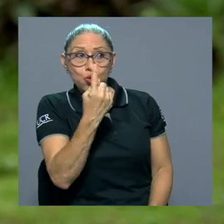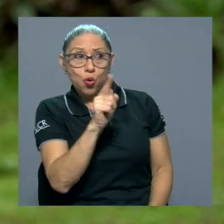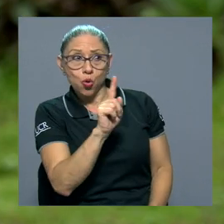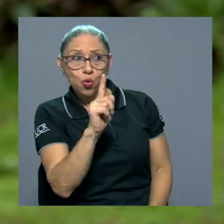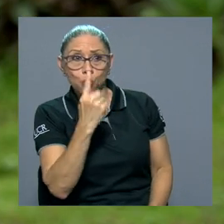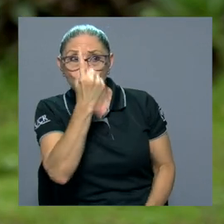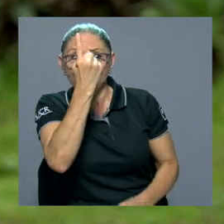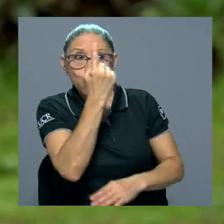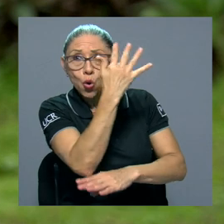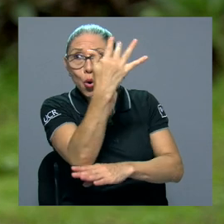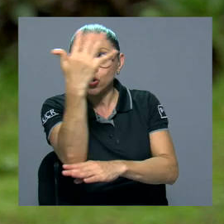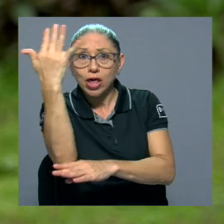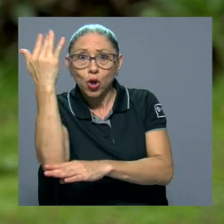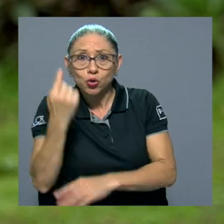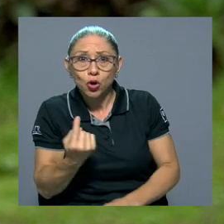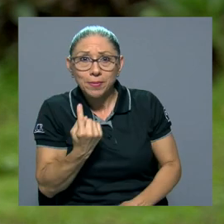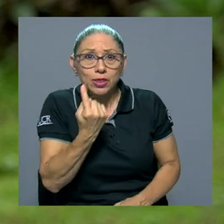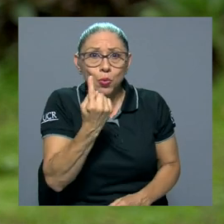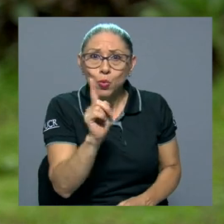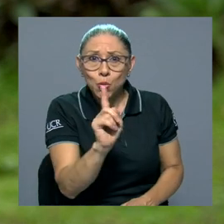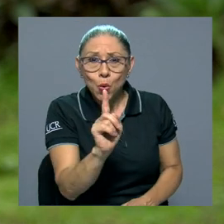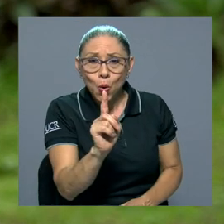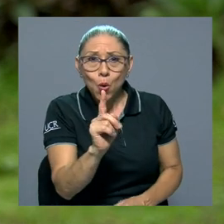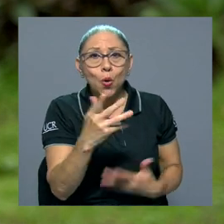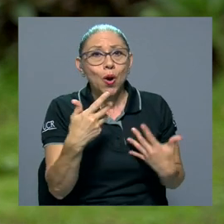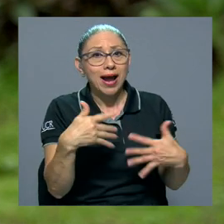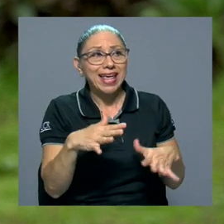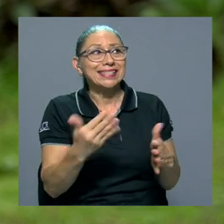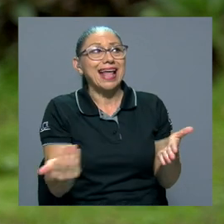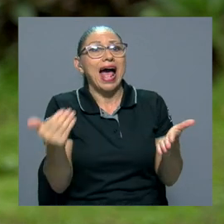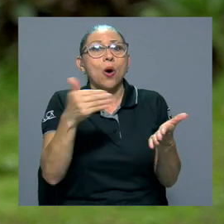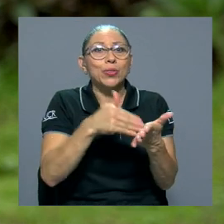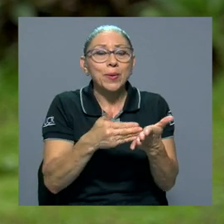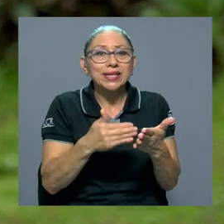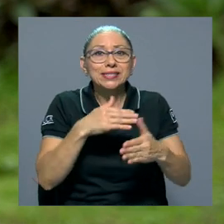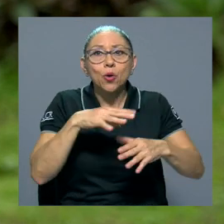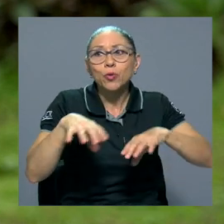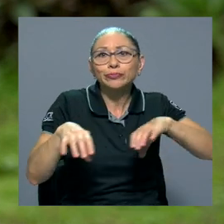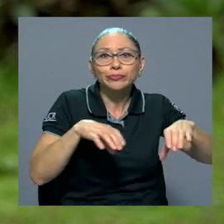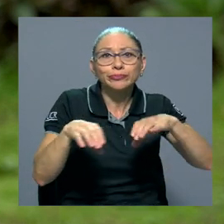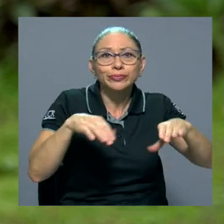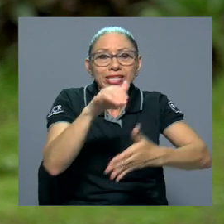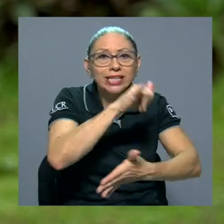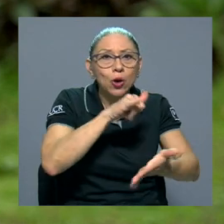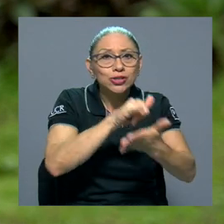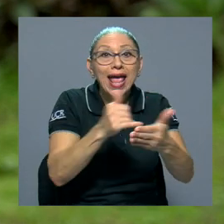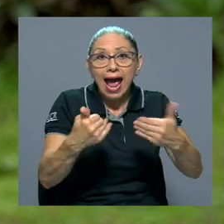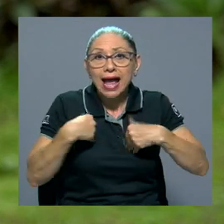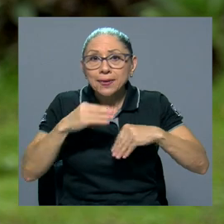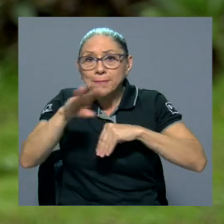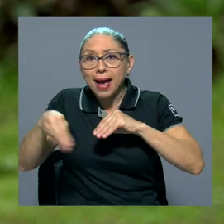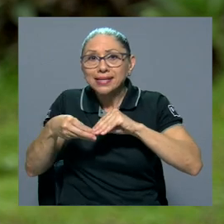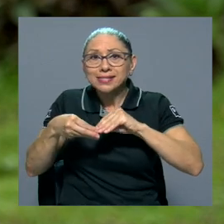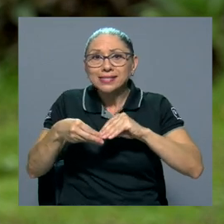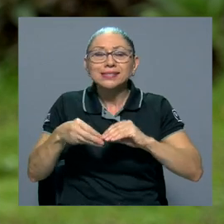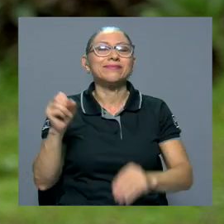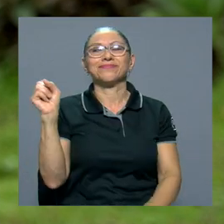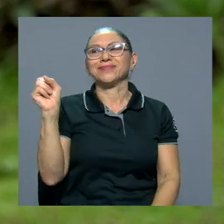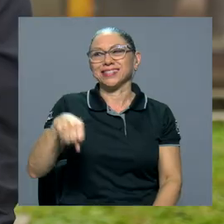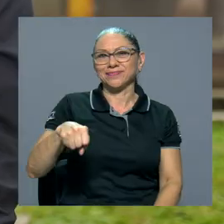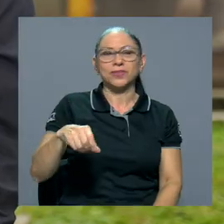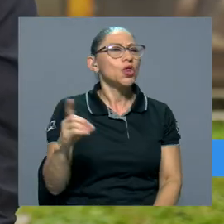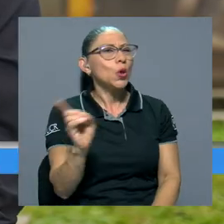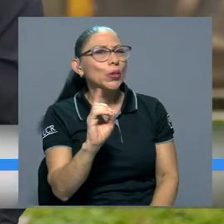corredor biológico el que existe y está en funcionamiento o en reconstrucción en San José? ¿Hay más? Sí.